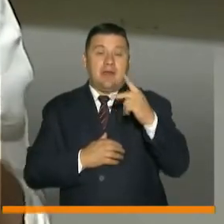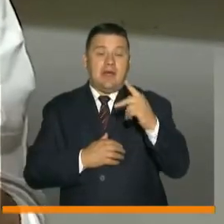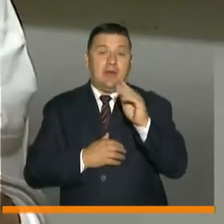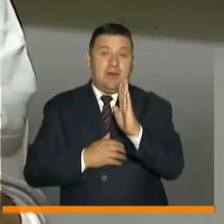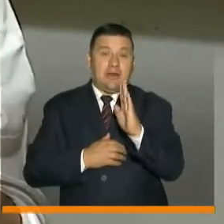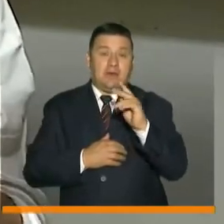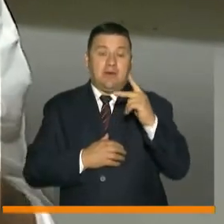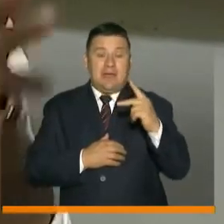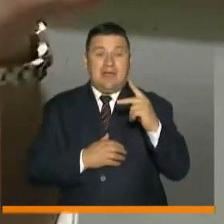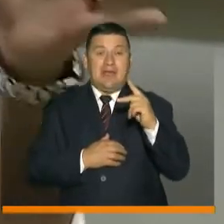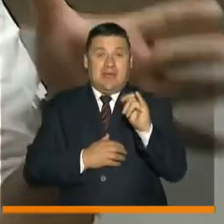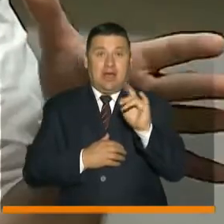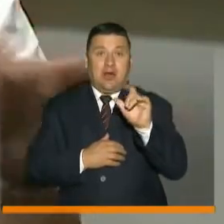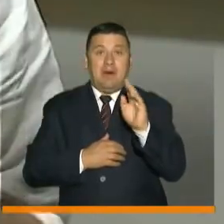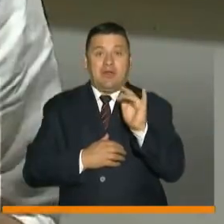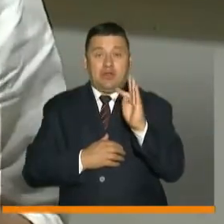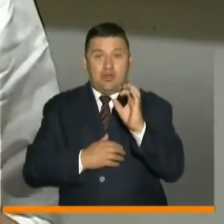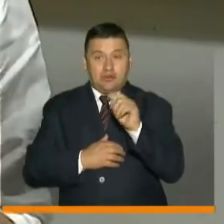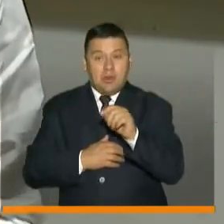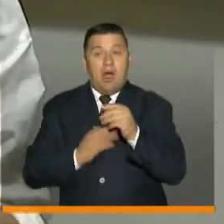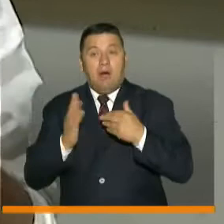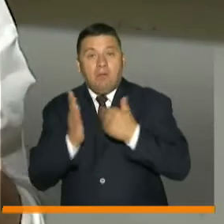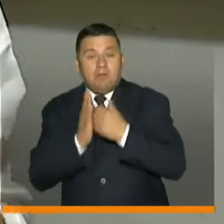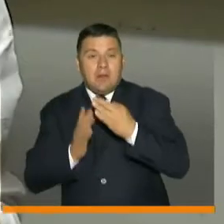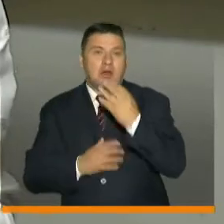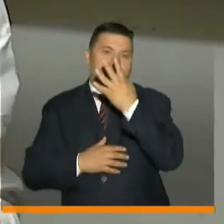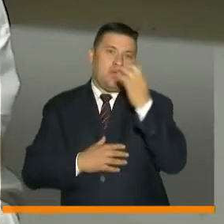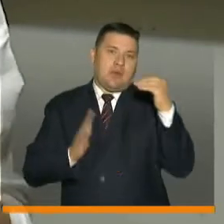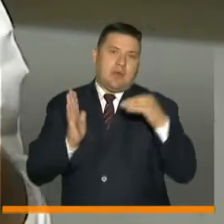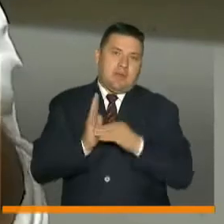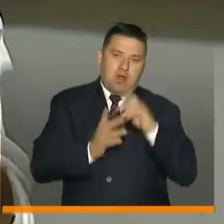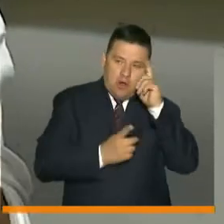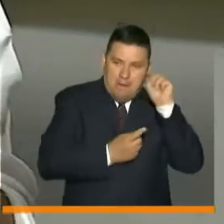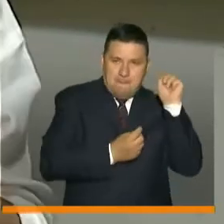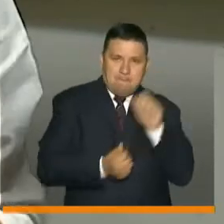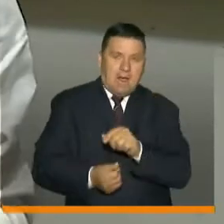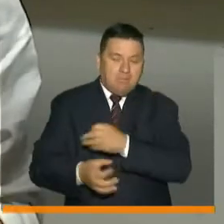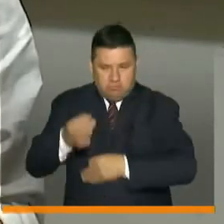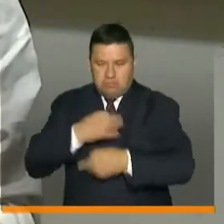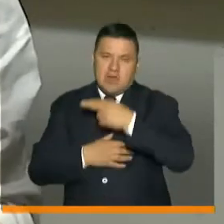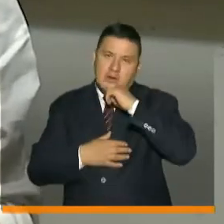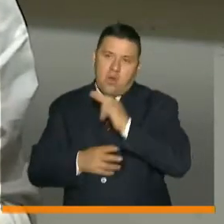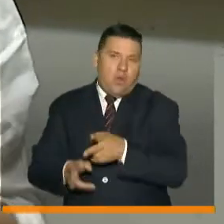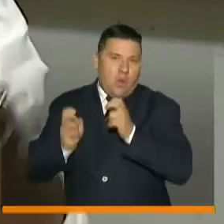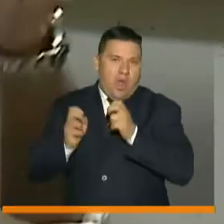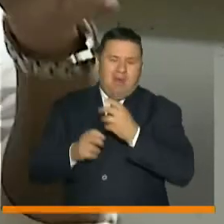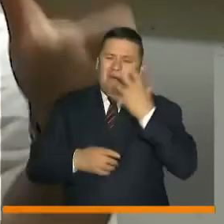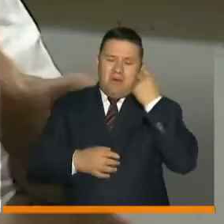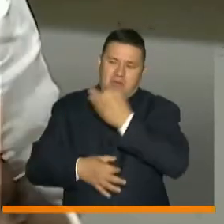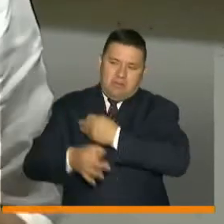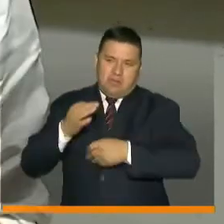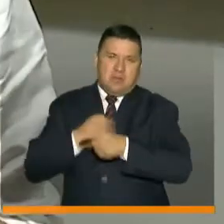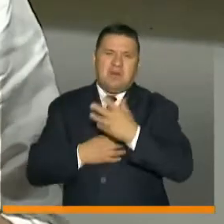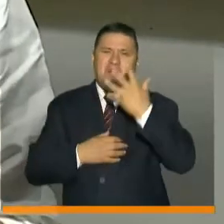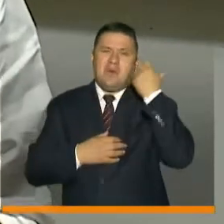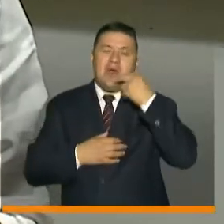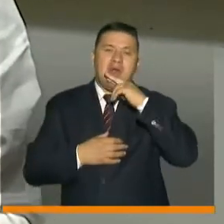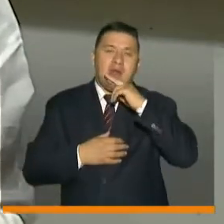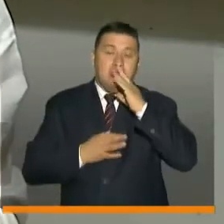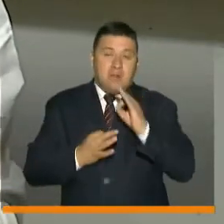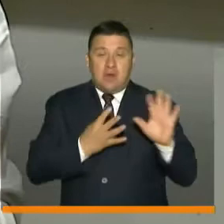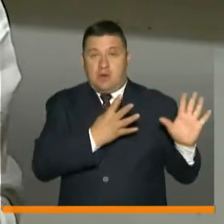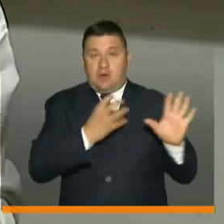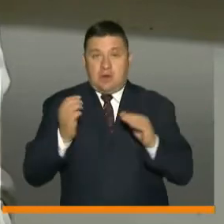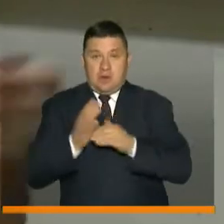y el programa les va a entregar 400 mil pesos a cambio de la nevera antigua. La nevera nueva vale